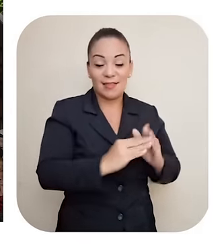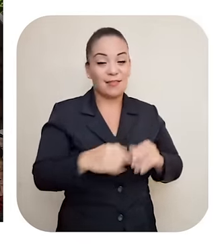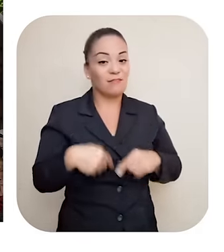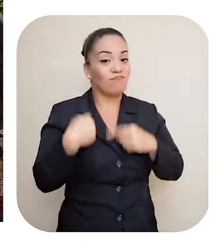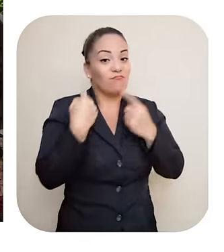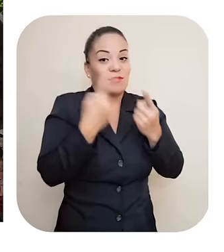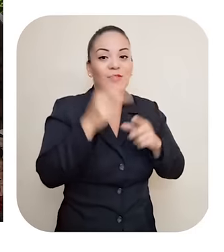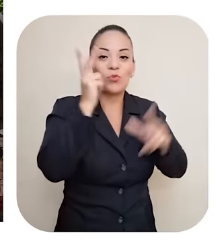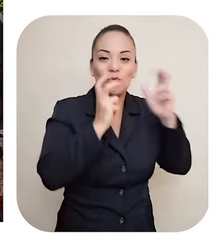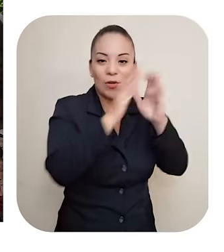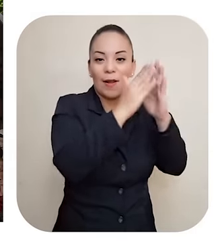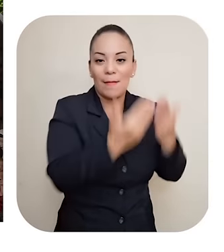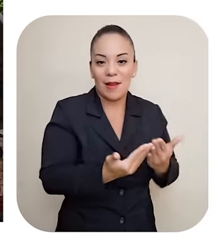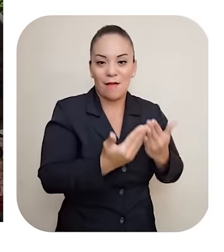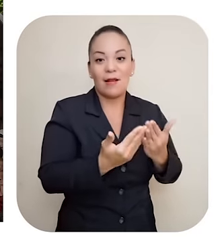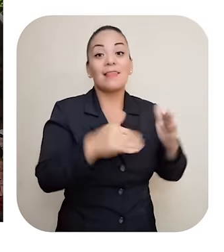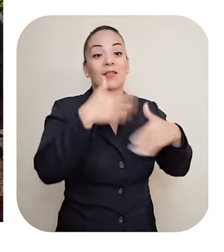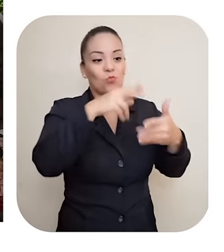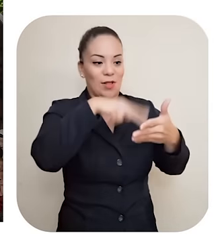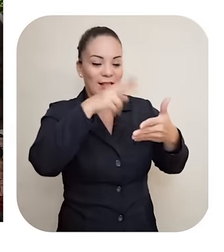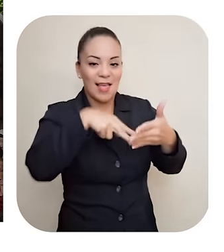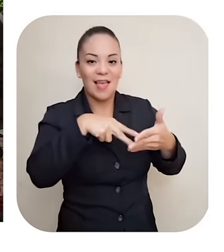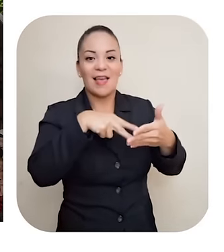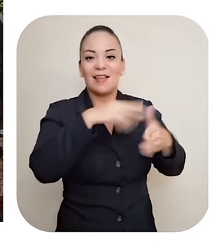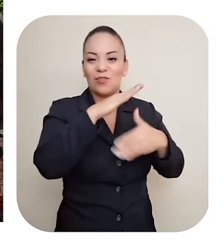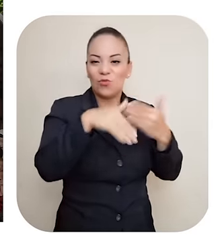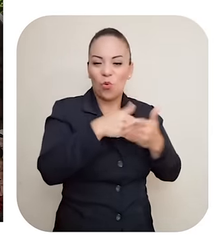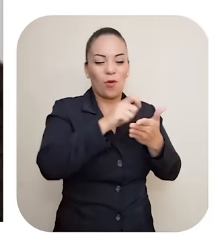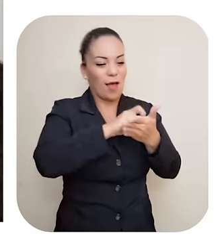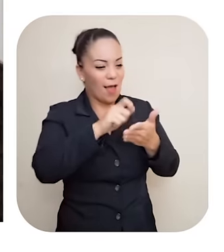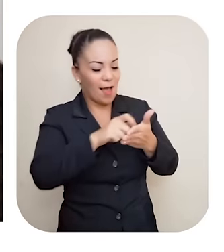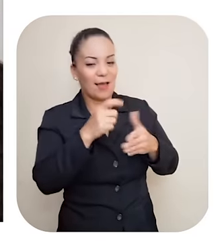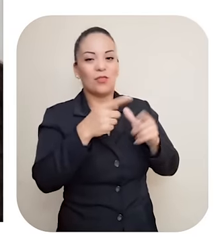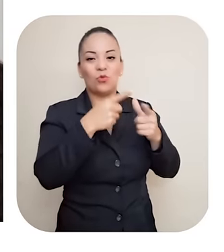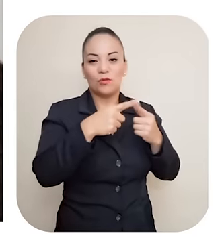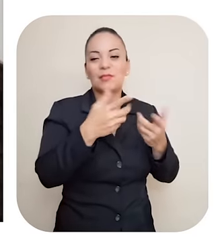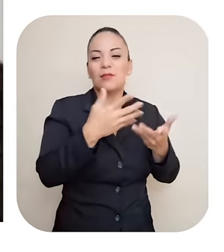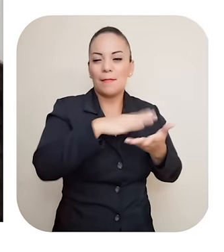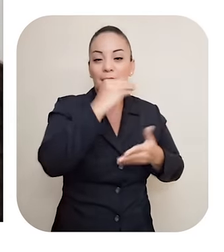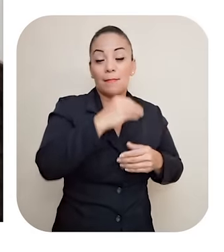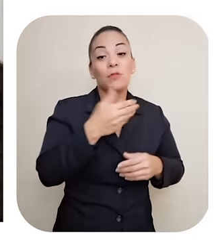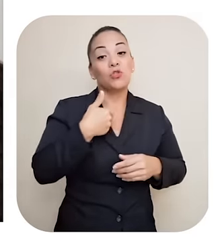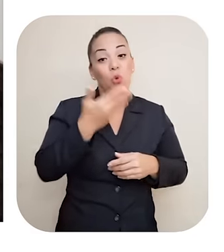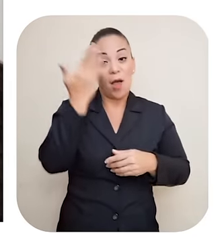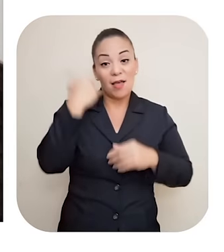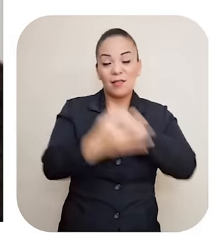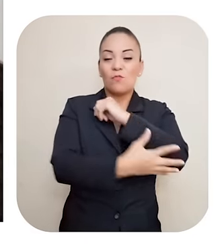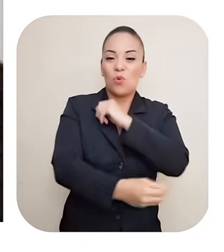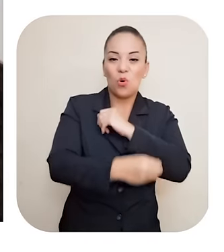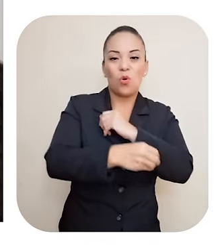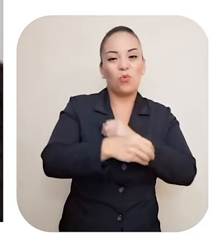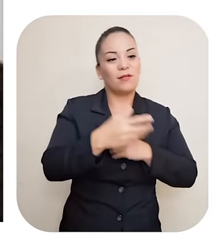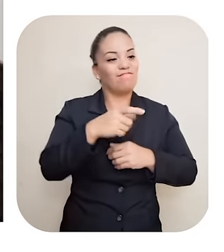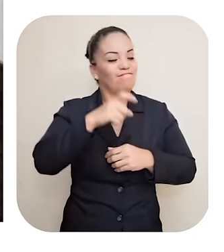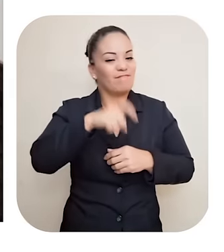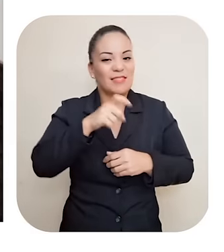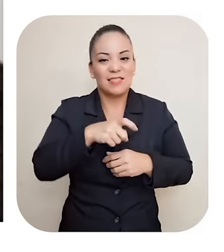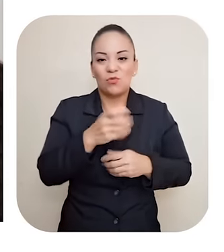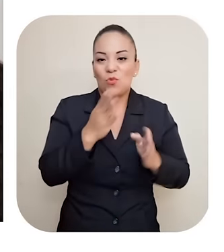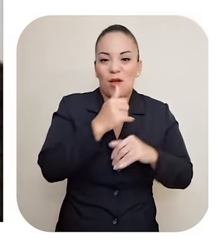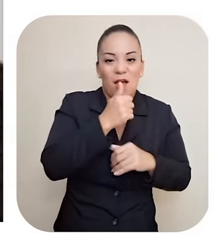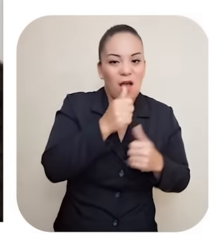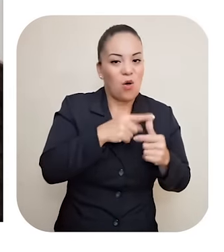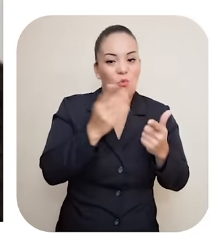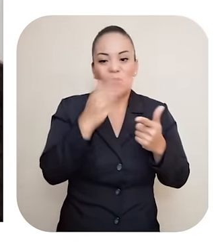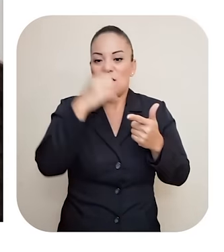leer Y leerla ¿Verdad? Pasé muchas necesidades A veces no había agua A veces no había luz Ver a mi mamá y mi papá Llorando